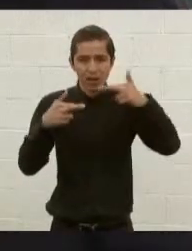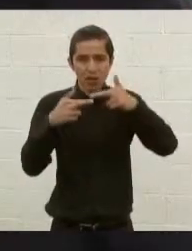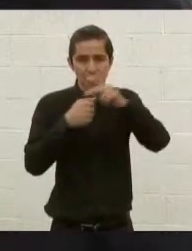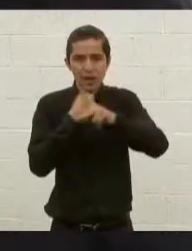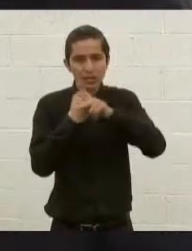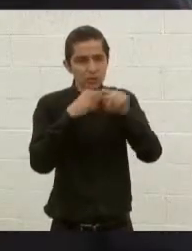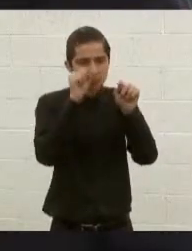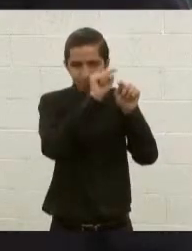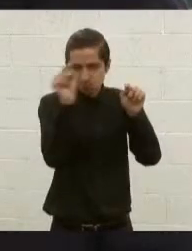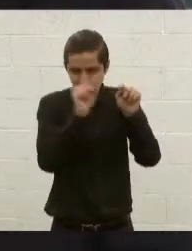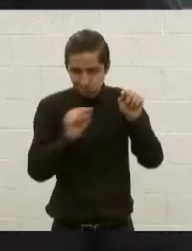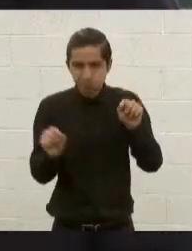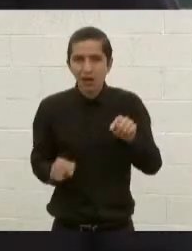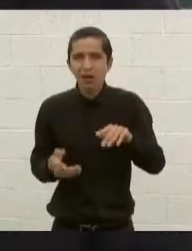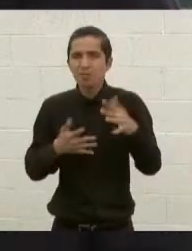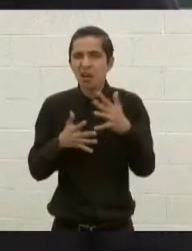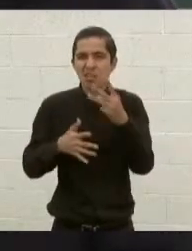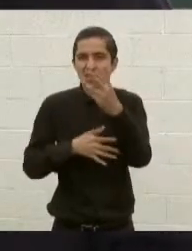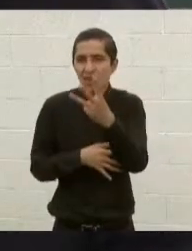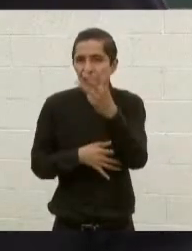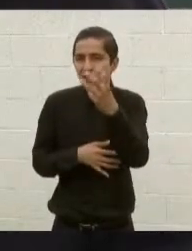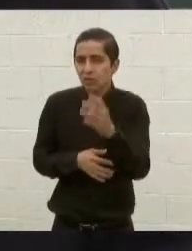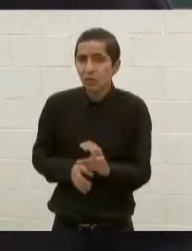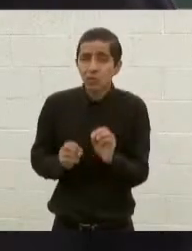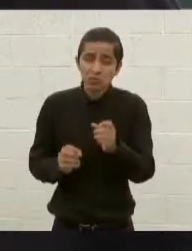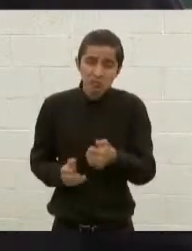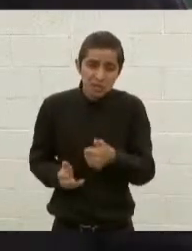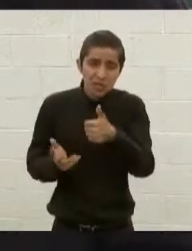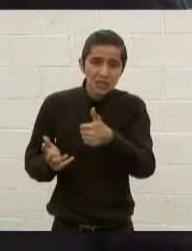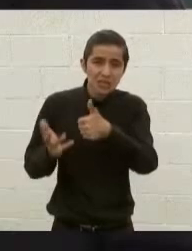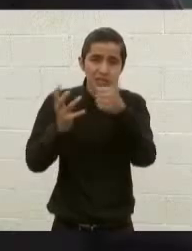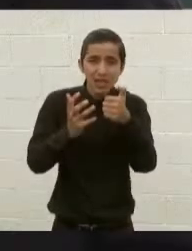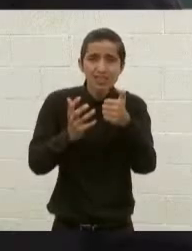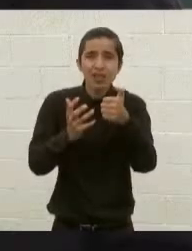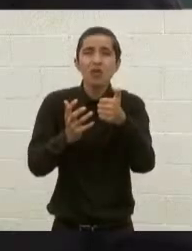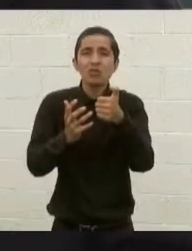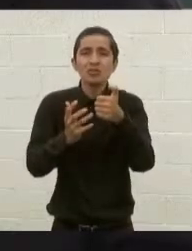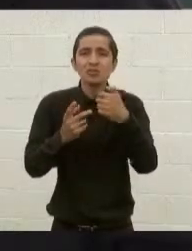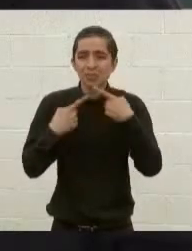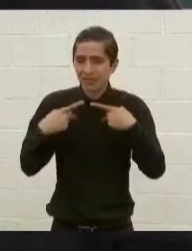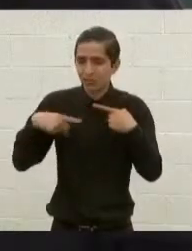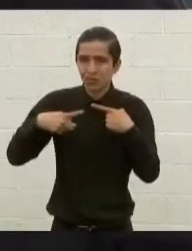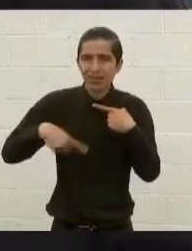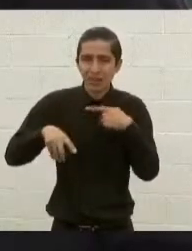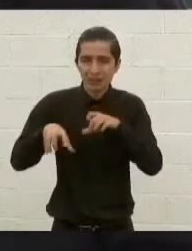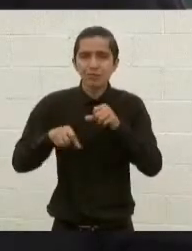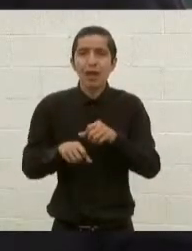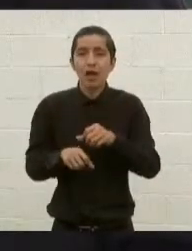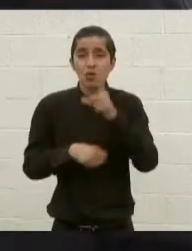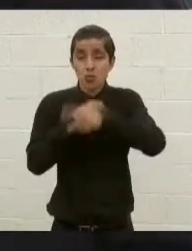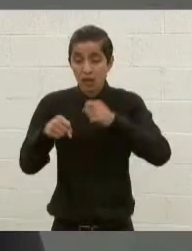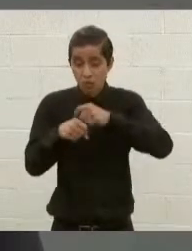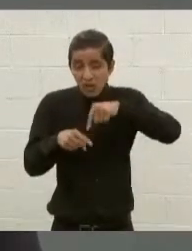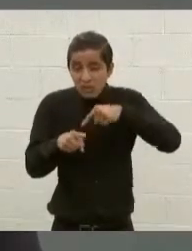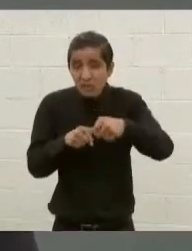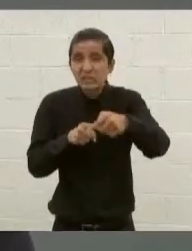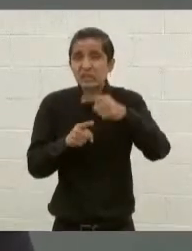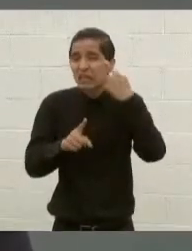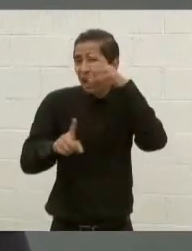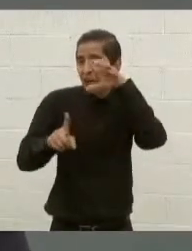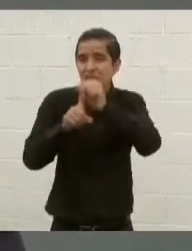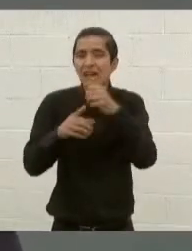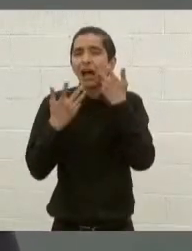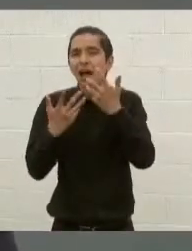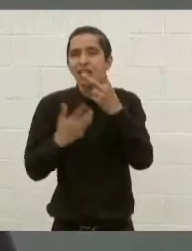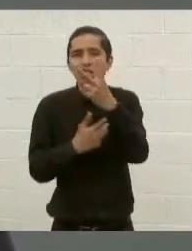país con entre 300 y 600 elementos la meta para este año es cubrir